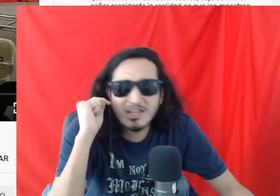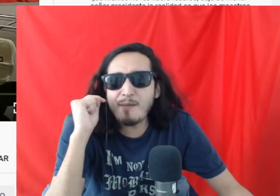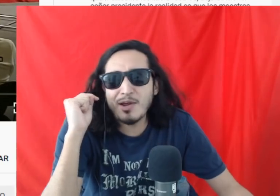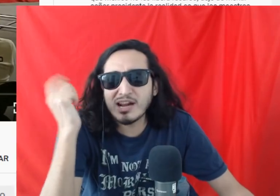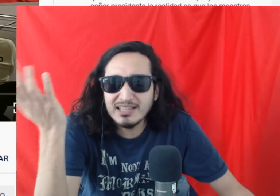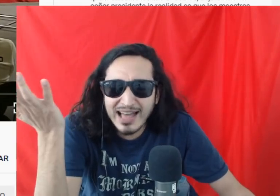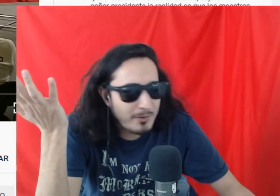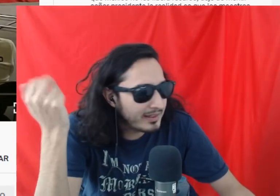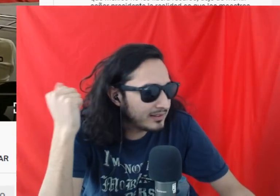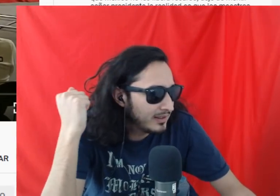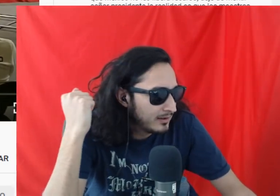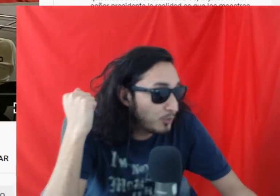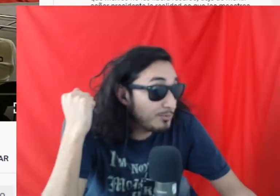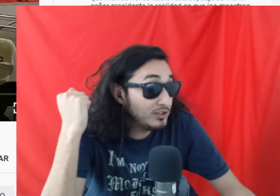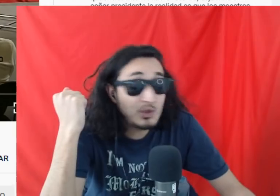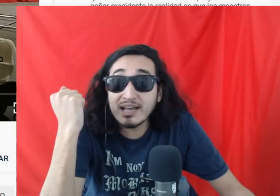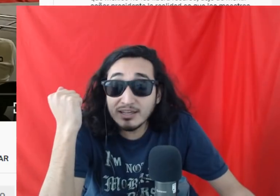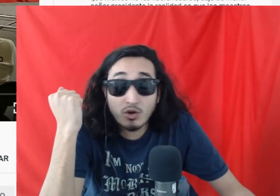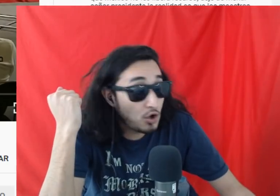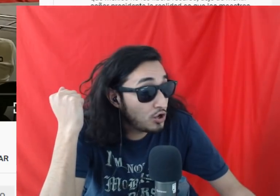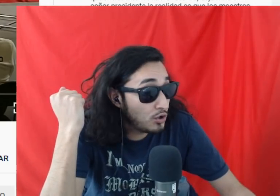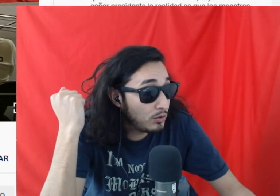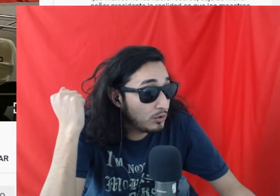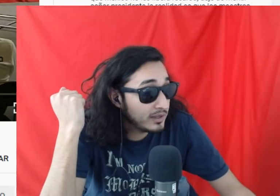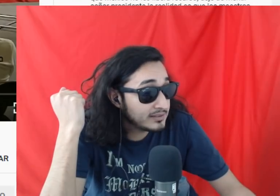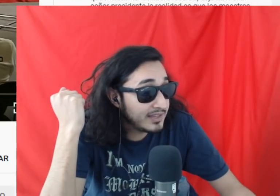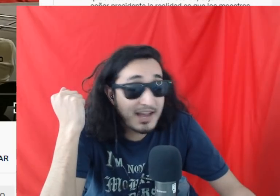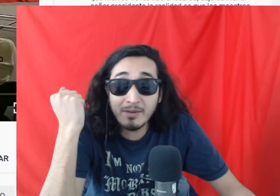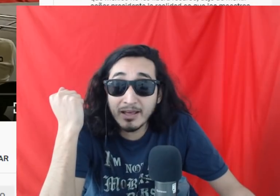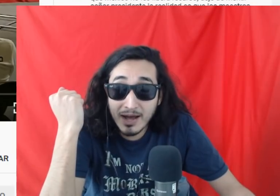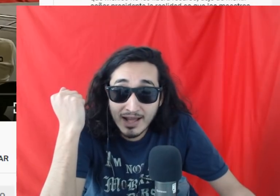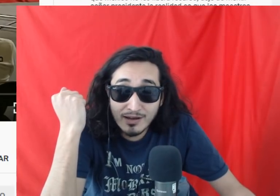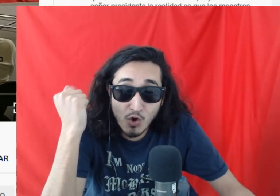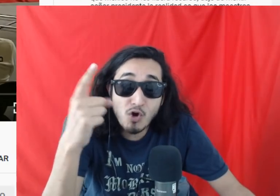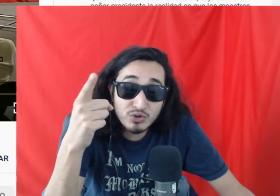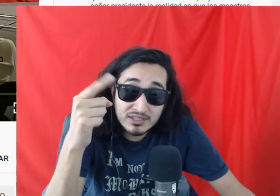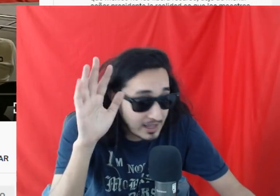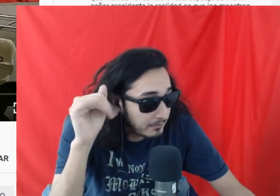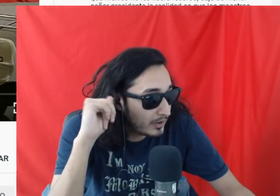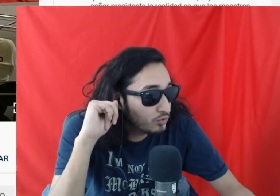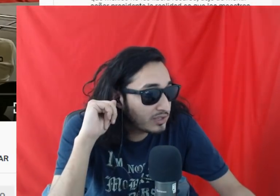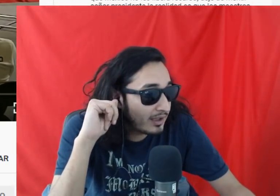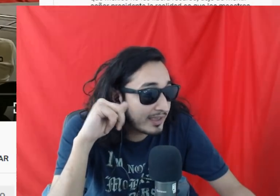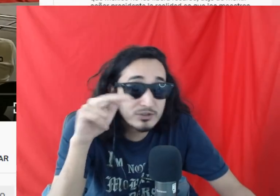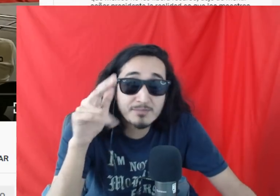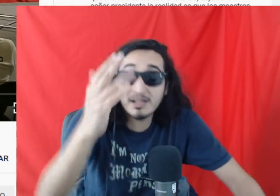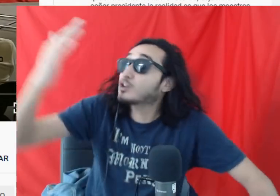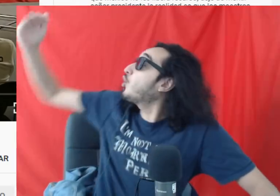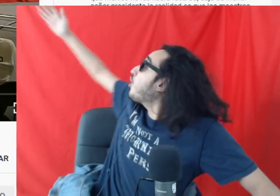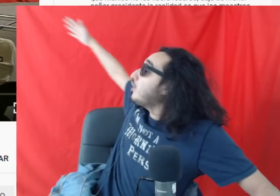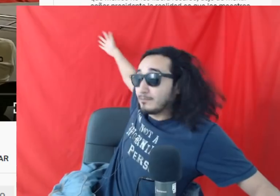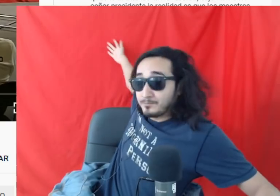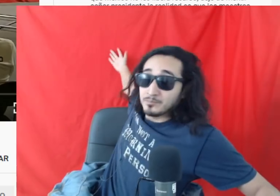No está muy bien organizado, ¿verdad? Muy bonito el saquito rojo de Ana Gabriela Guevara, rojo comunista, me gusta. Hay que usar